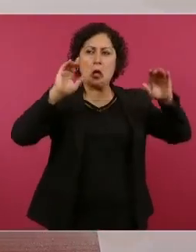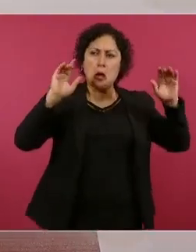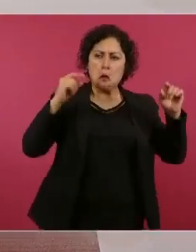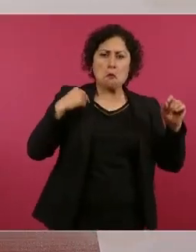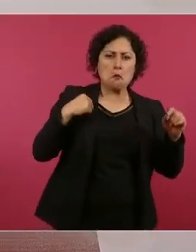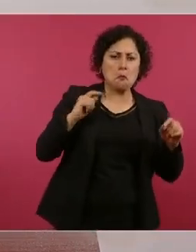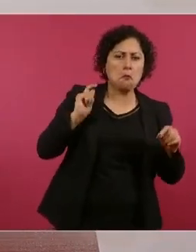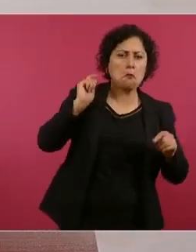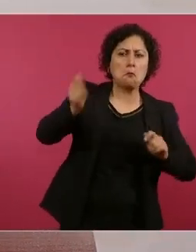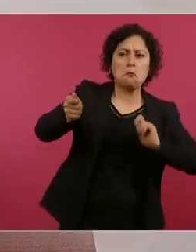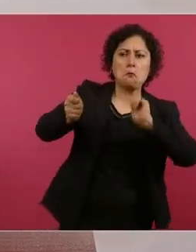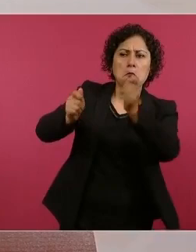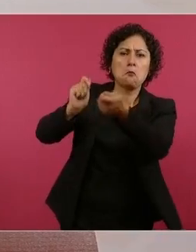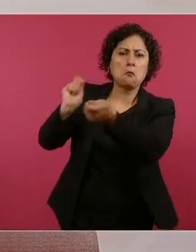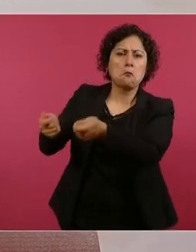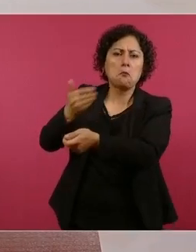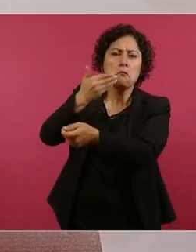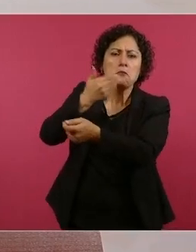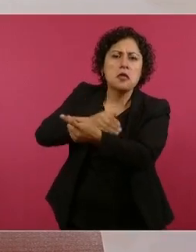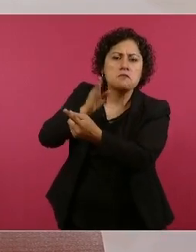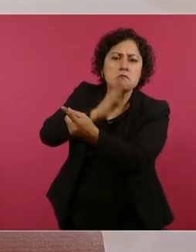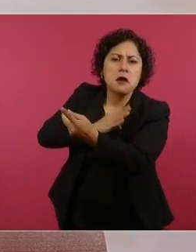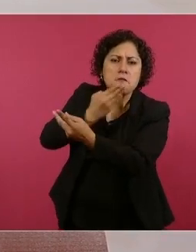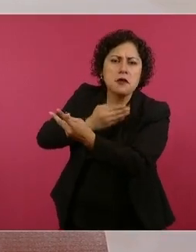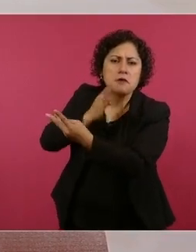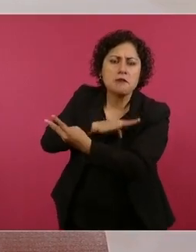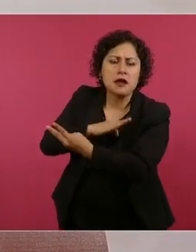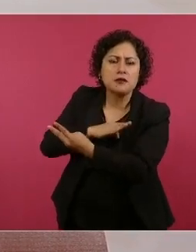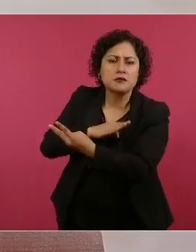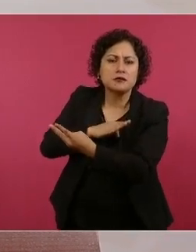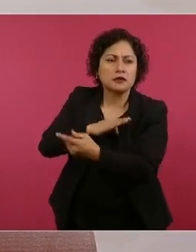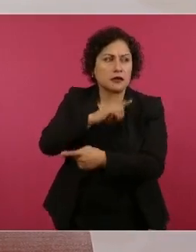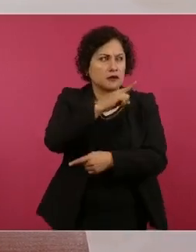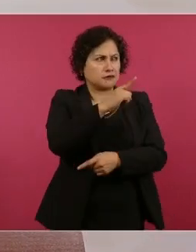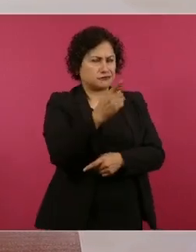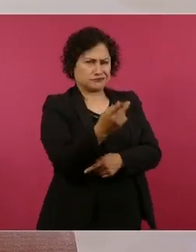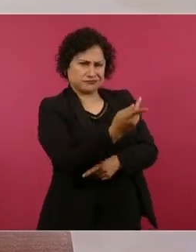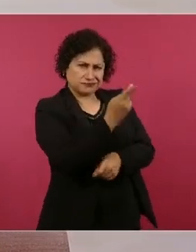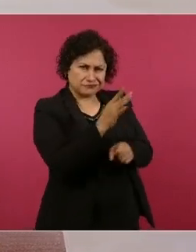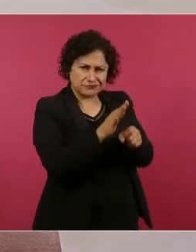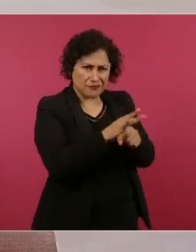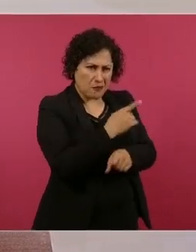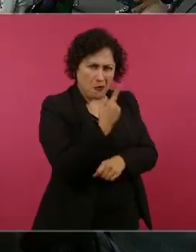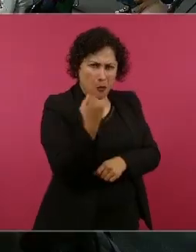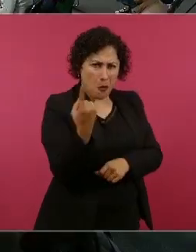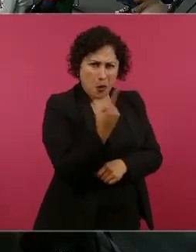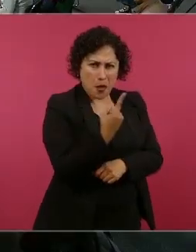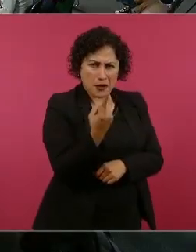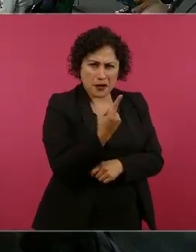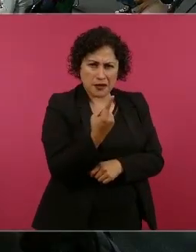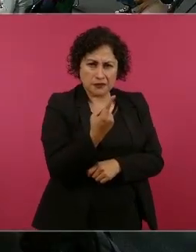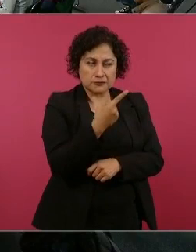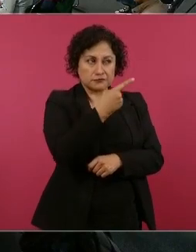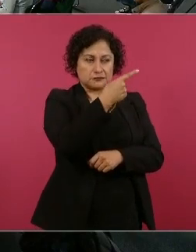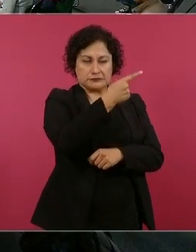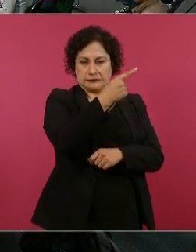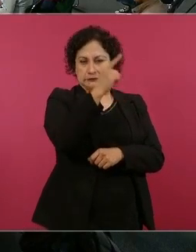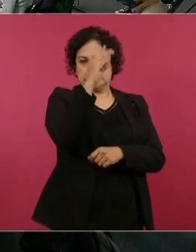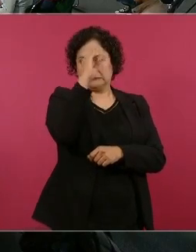viviésemos en un mundo